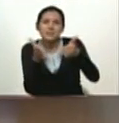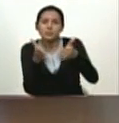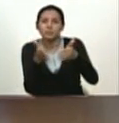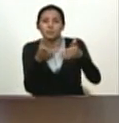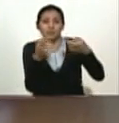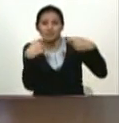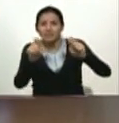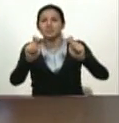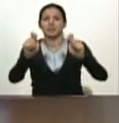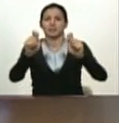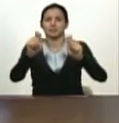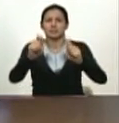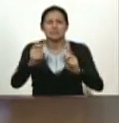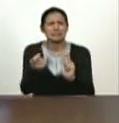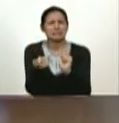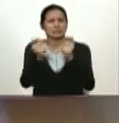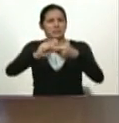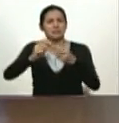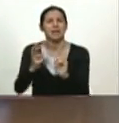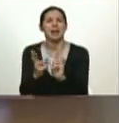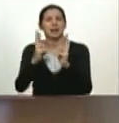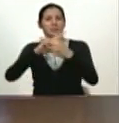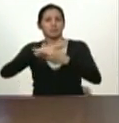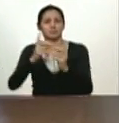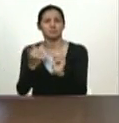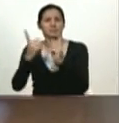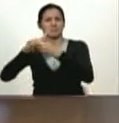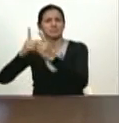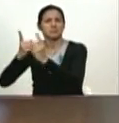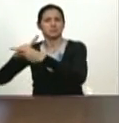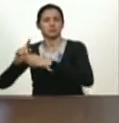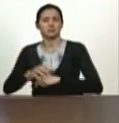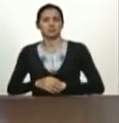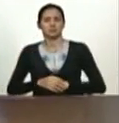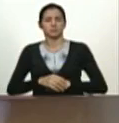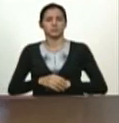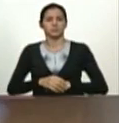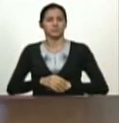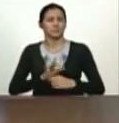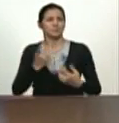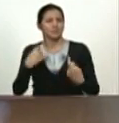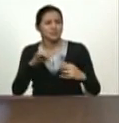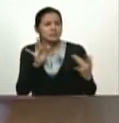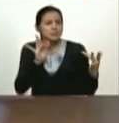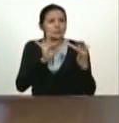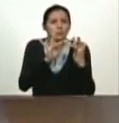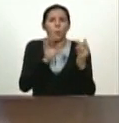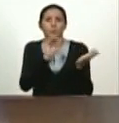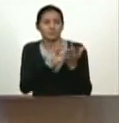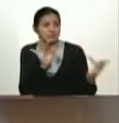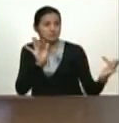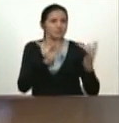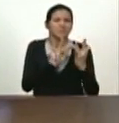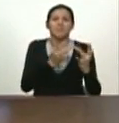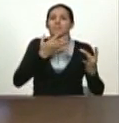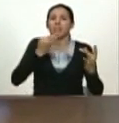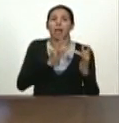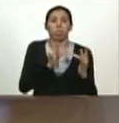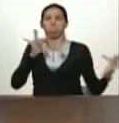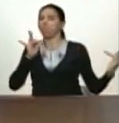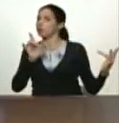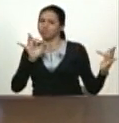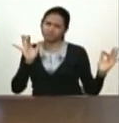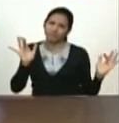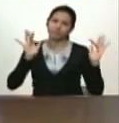gran proceso de rectificación y el gran proceso de reconexión con las necesidades y la realidad verdadera de nuestro pueblo